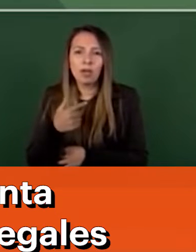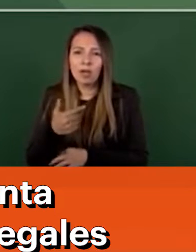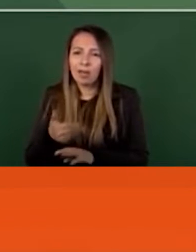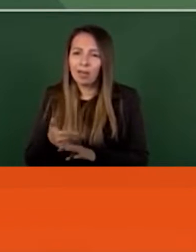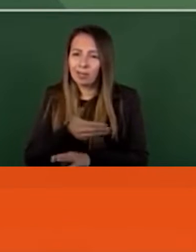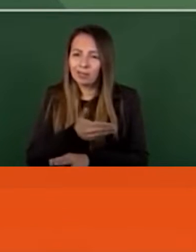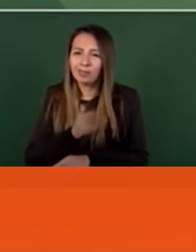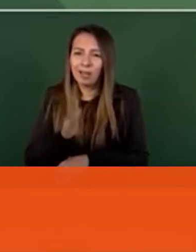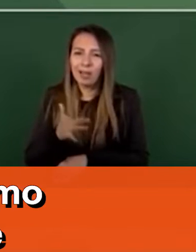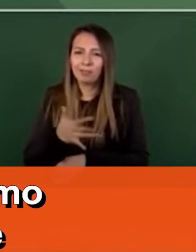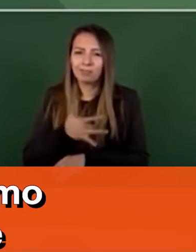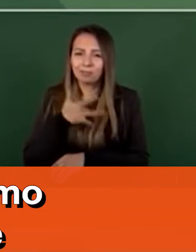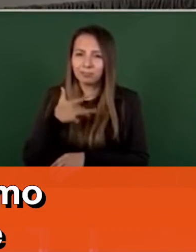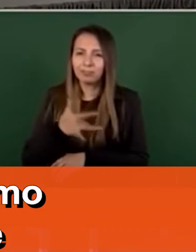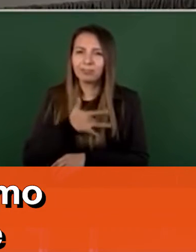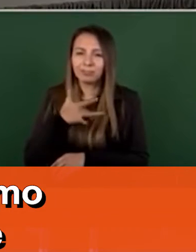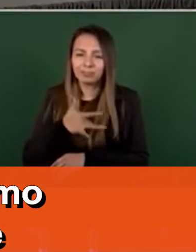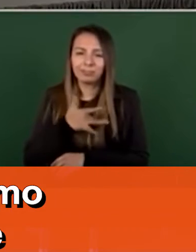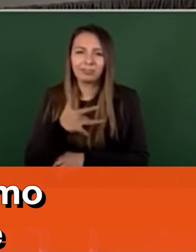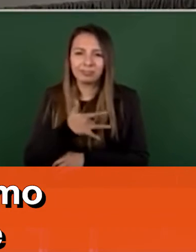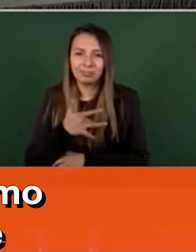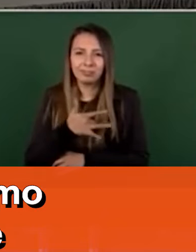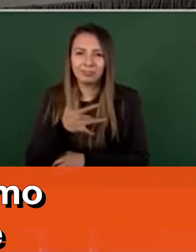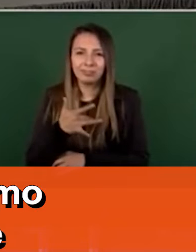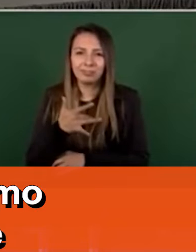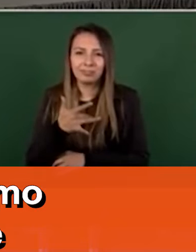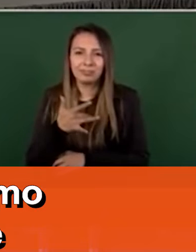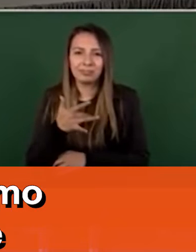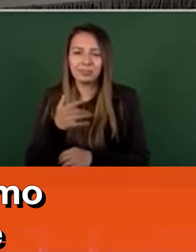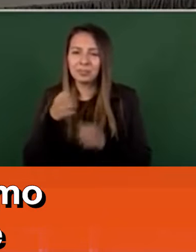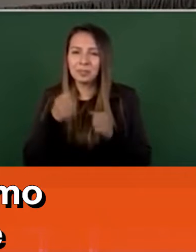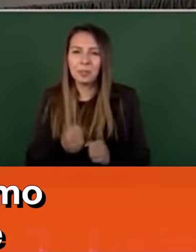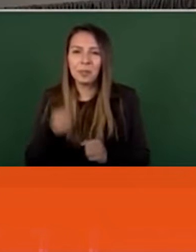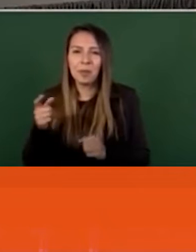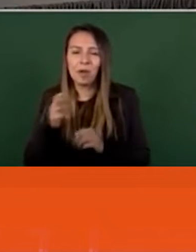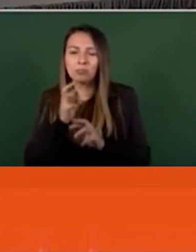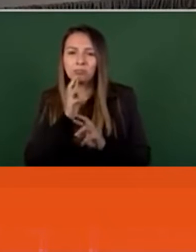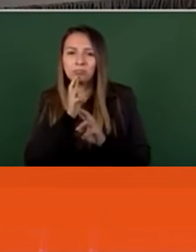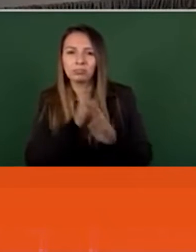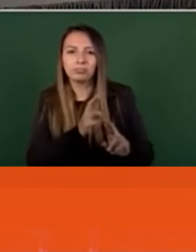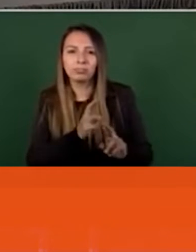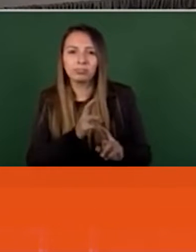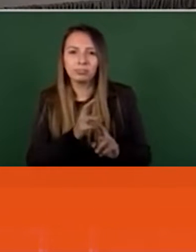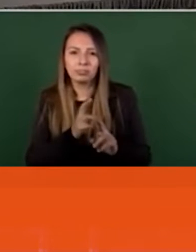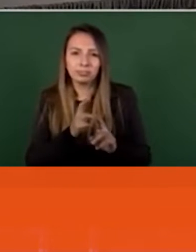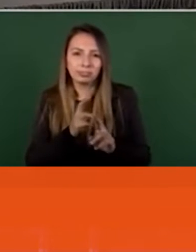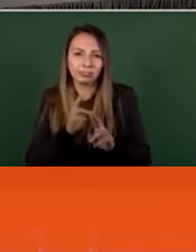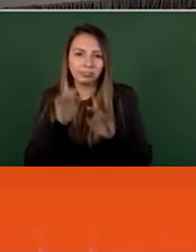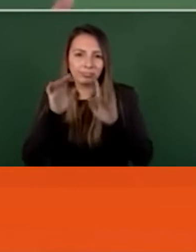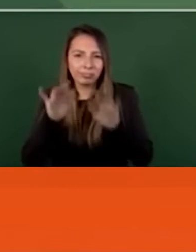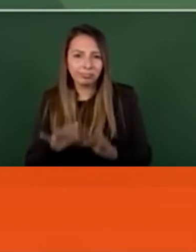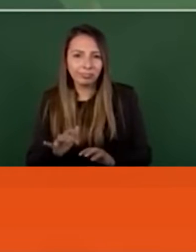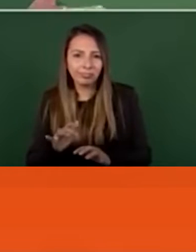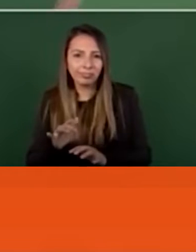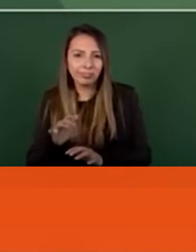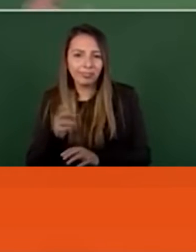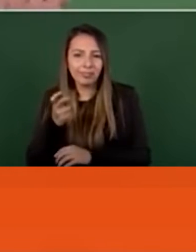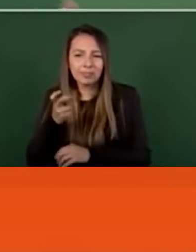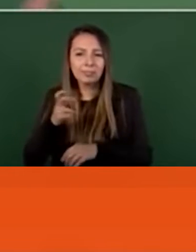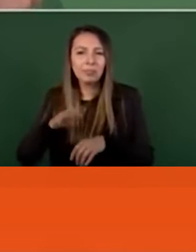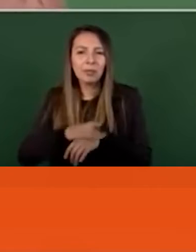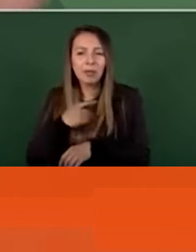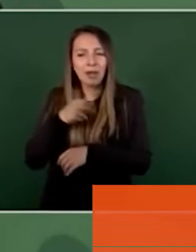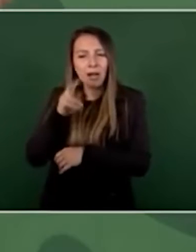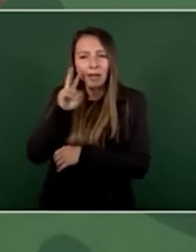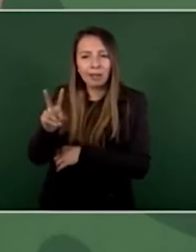que iban a responder de esa manera por su actitud